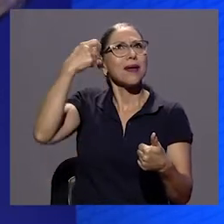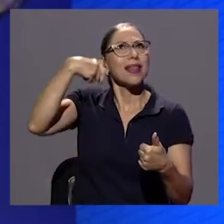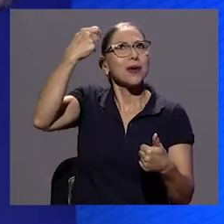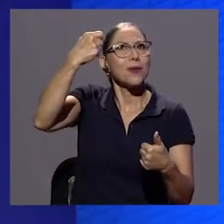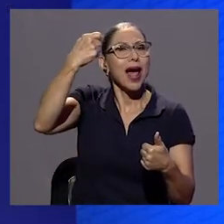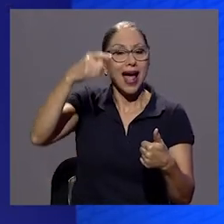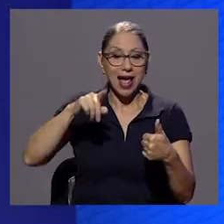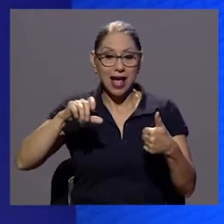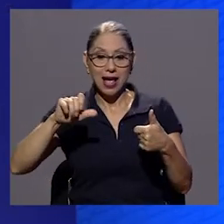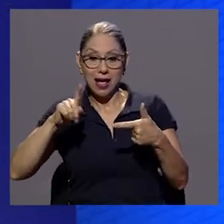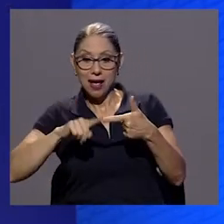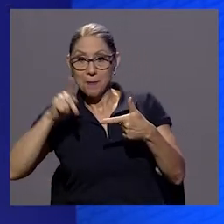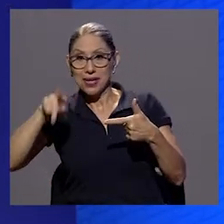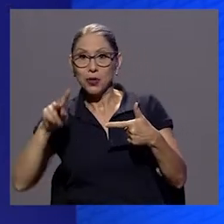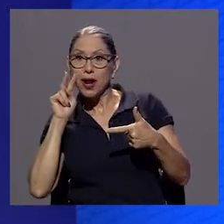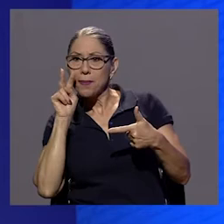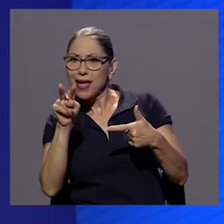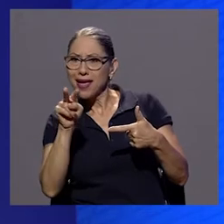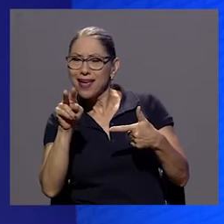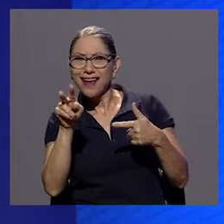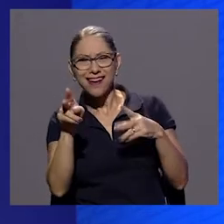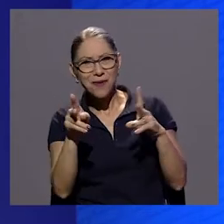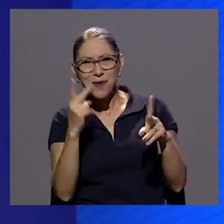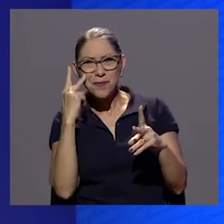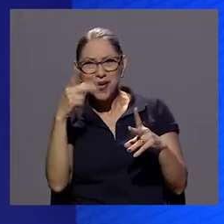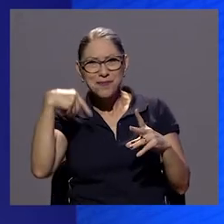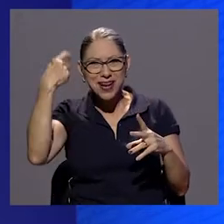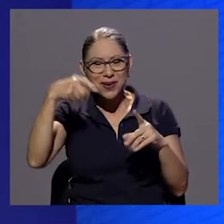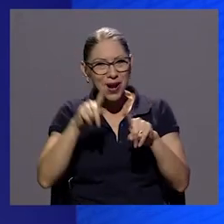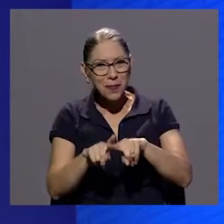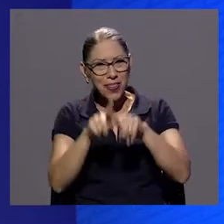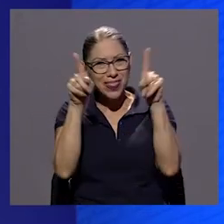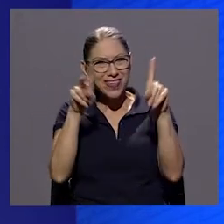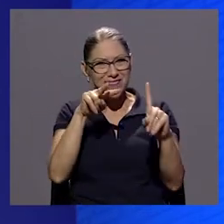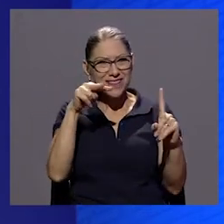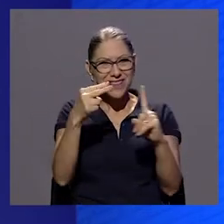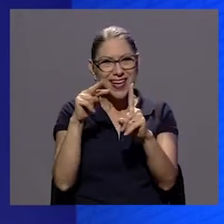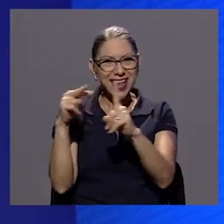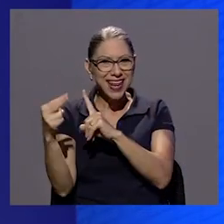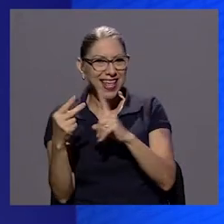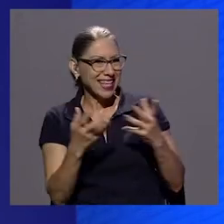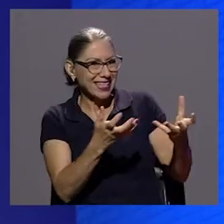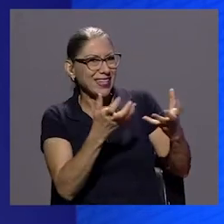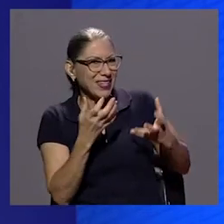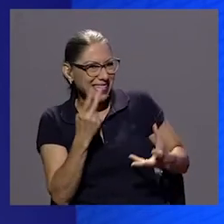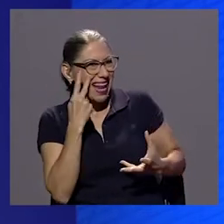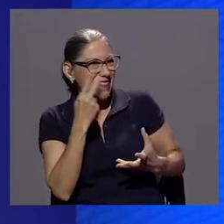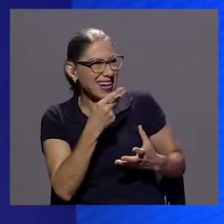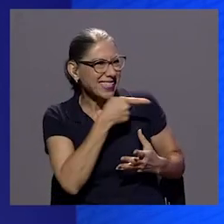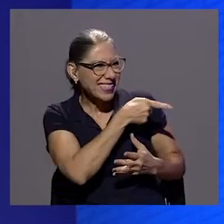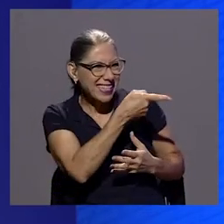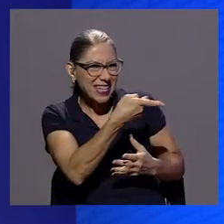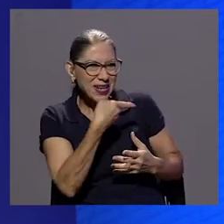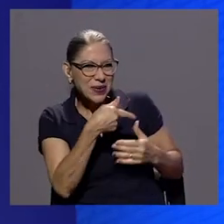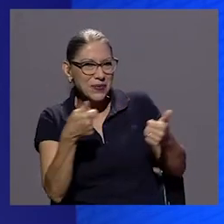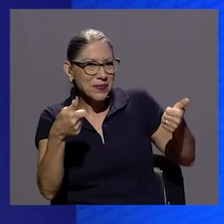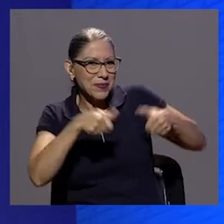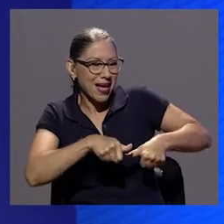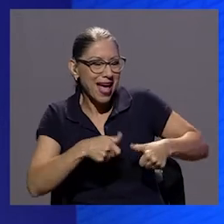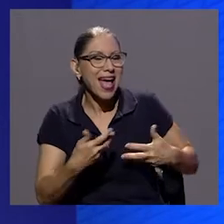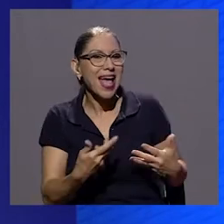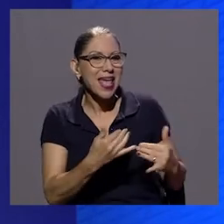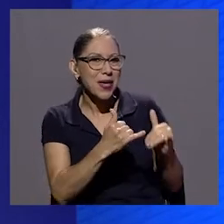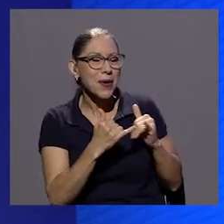¿verdad? también total quisiera ver si por lo menos hay alguna coincidencia en eso ¿verdad? y es que